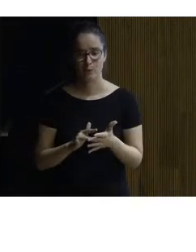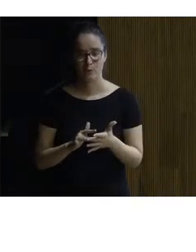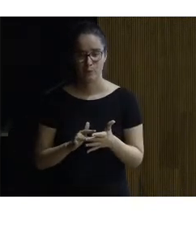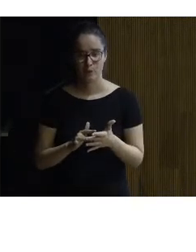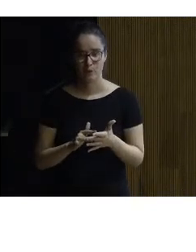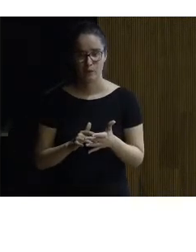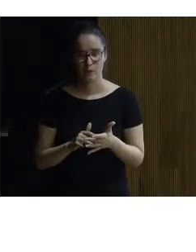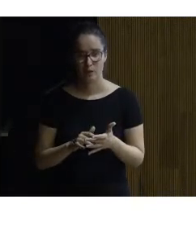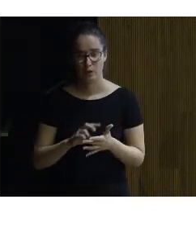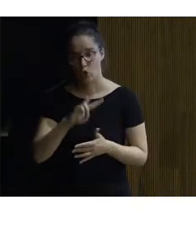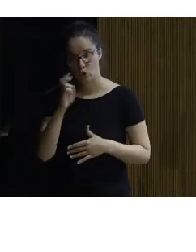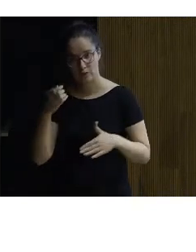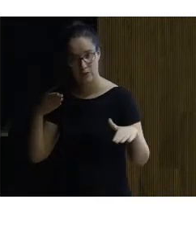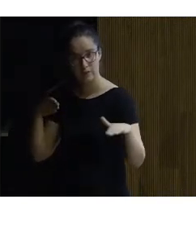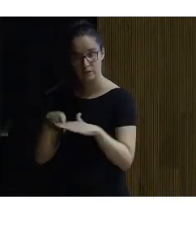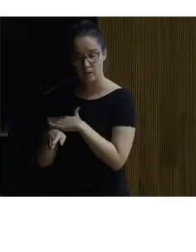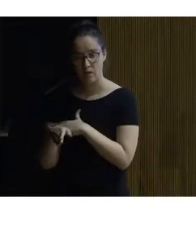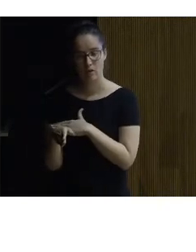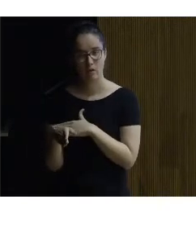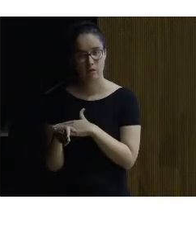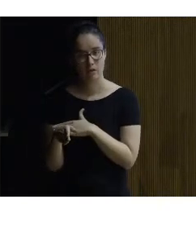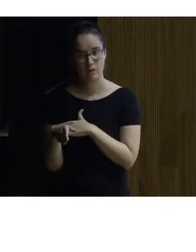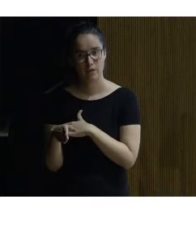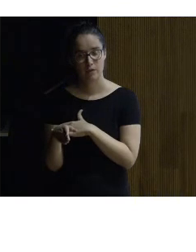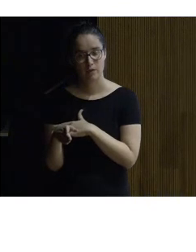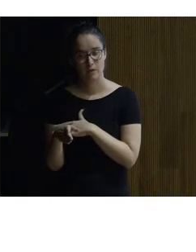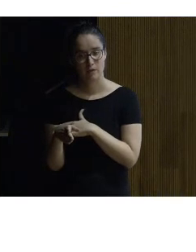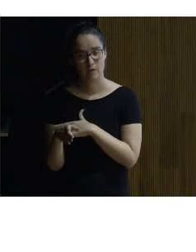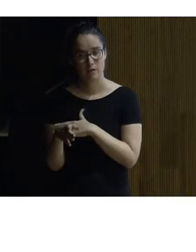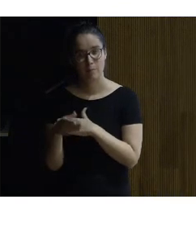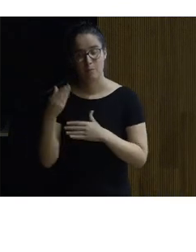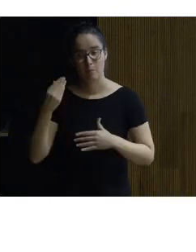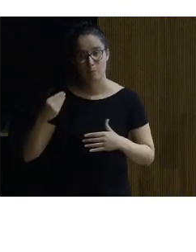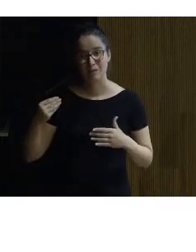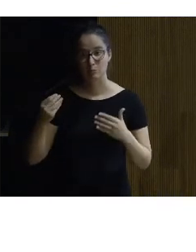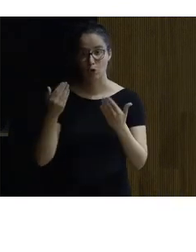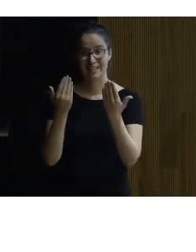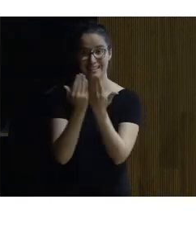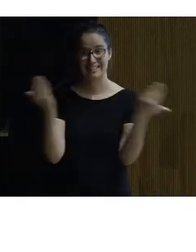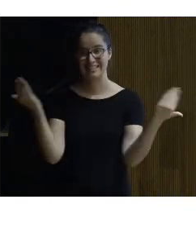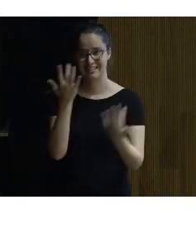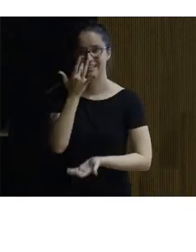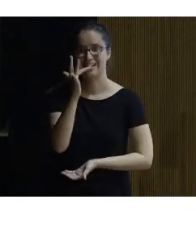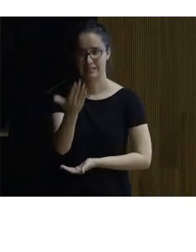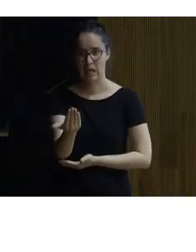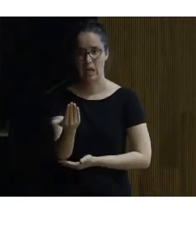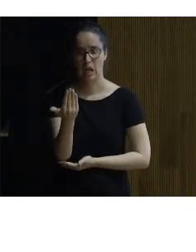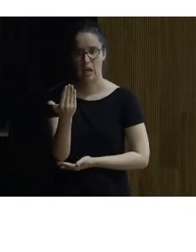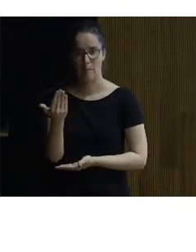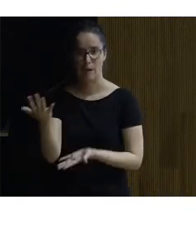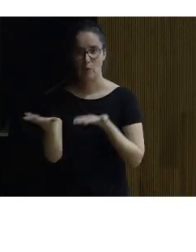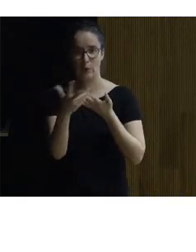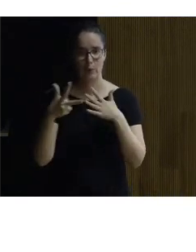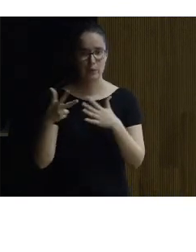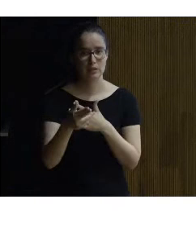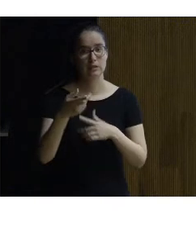otra otra entrada al refectorio en la cual se colocó este cortavientos de cristal también resolviendo